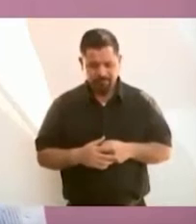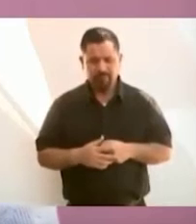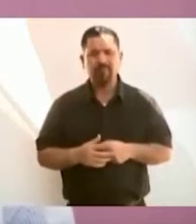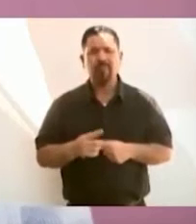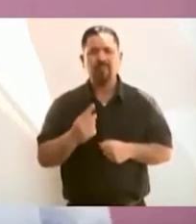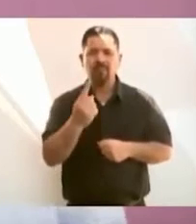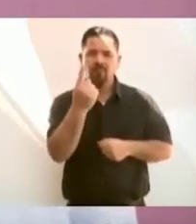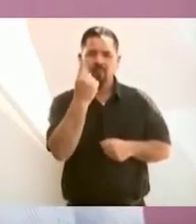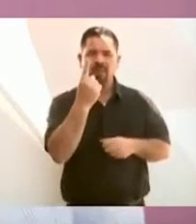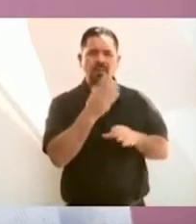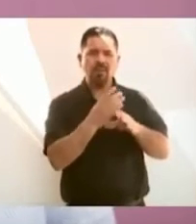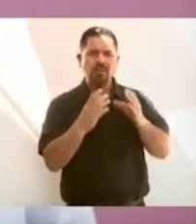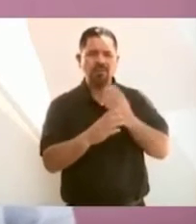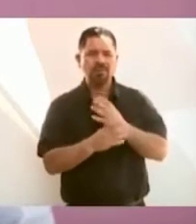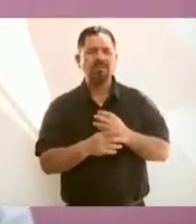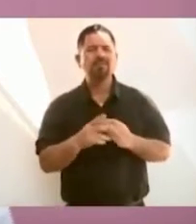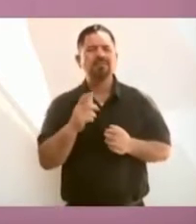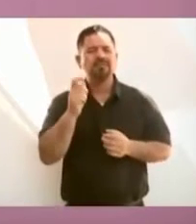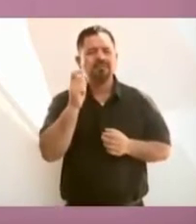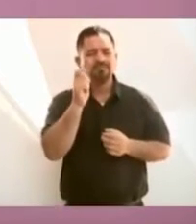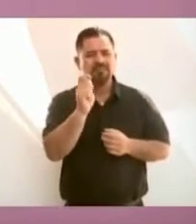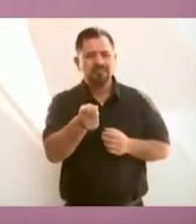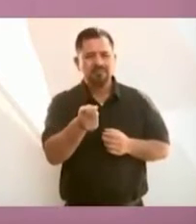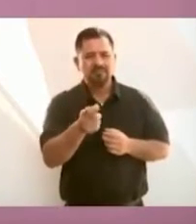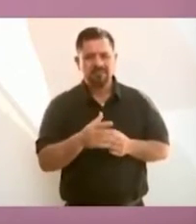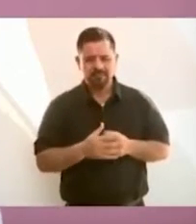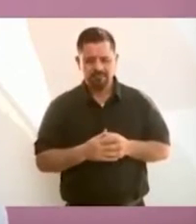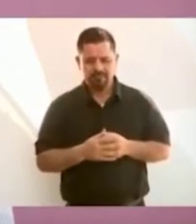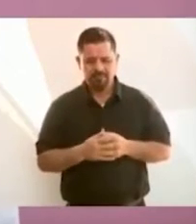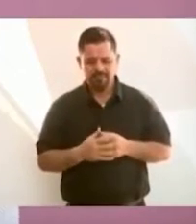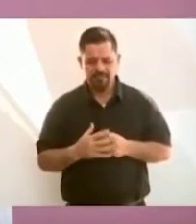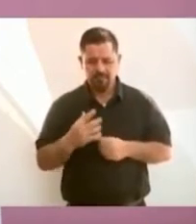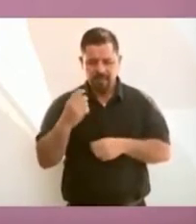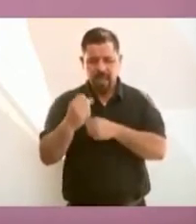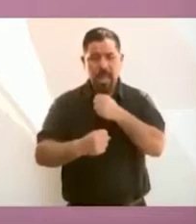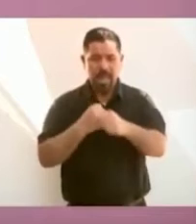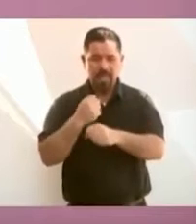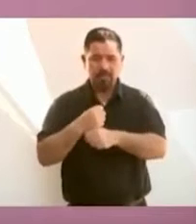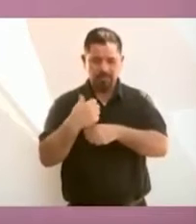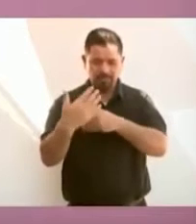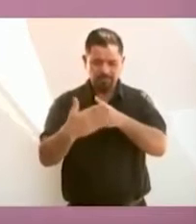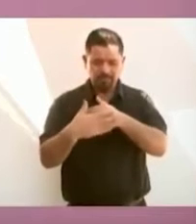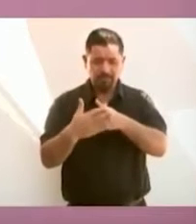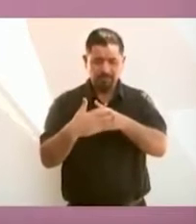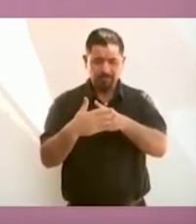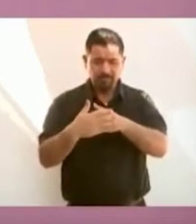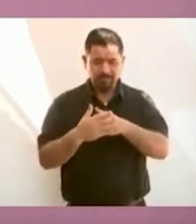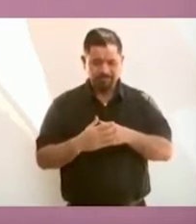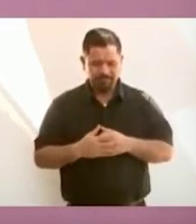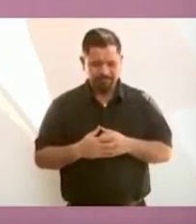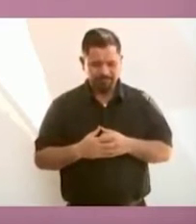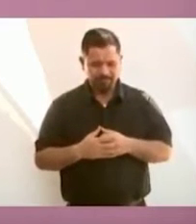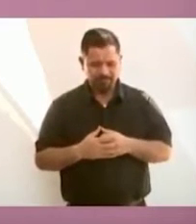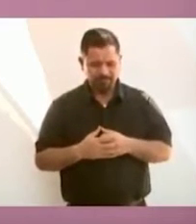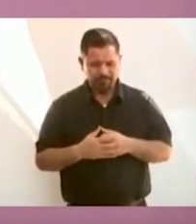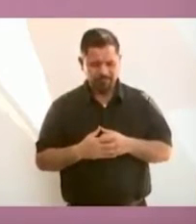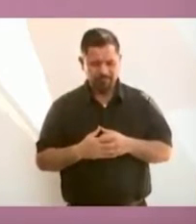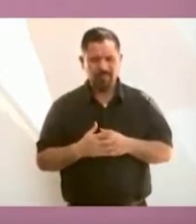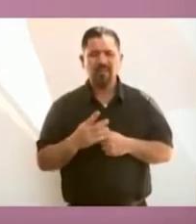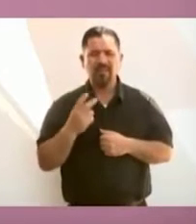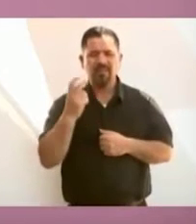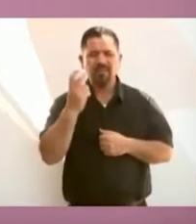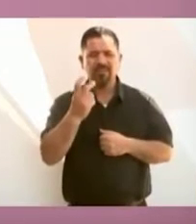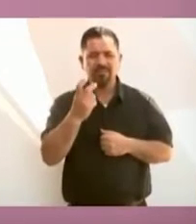es que el año próximo va a ser un año de